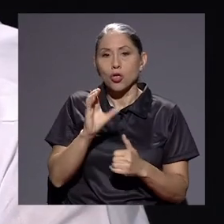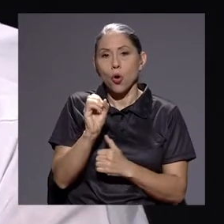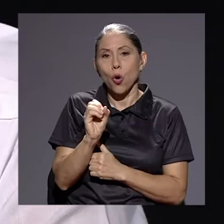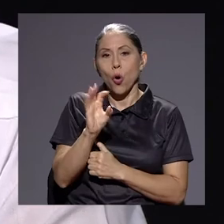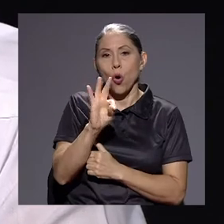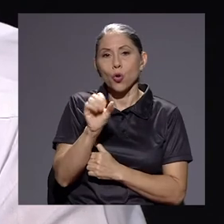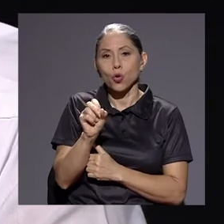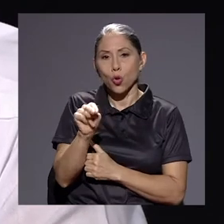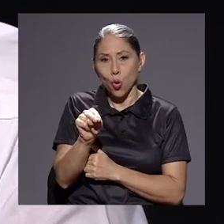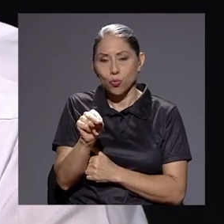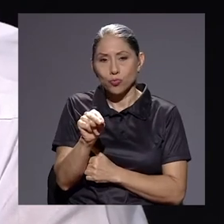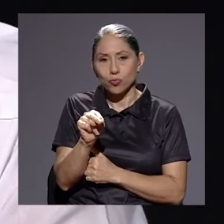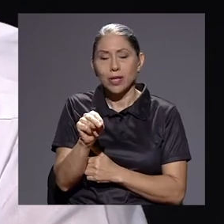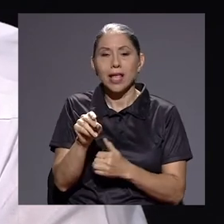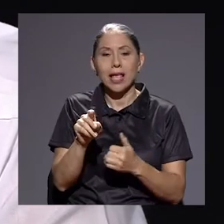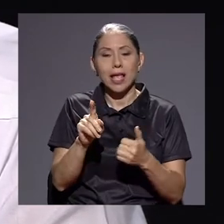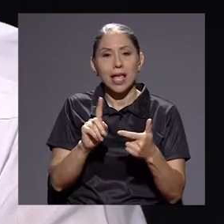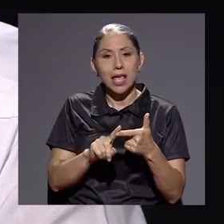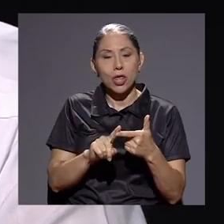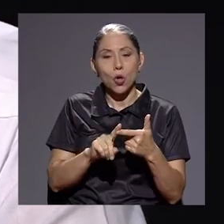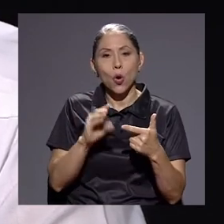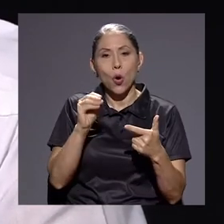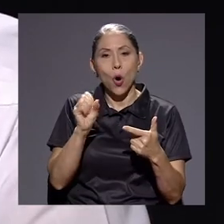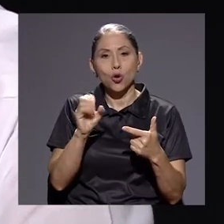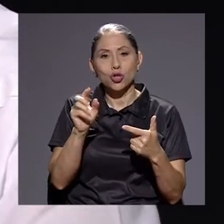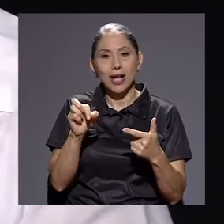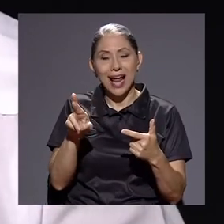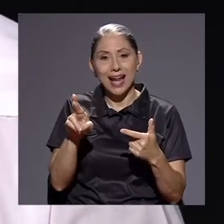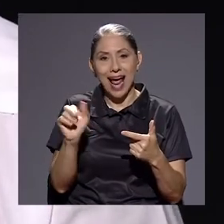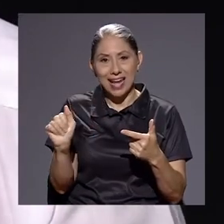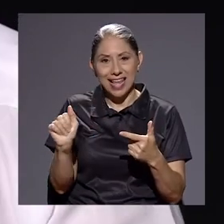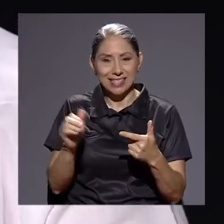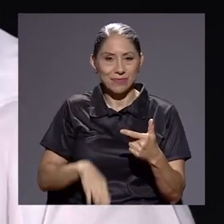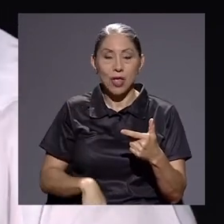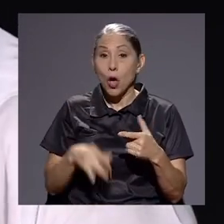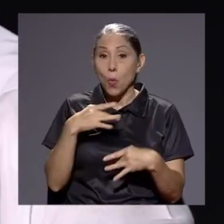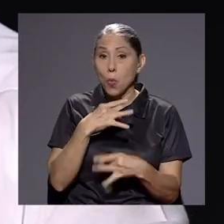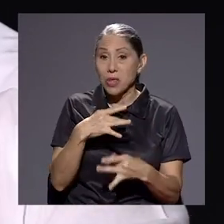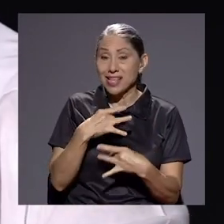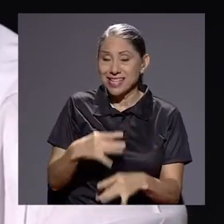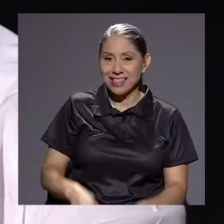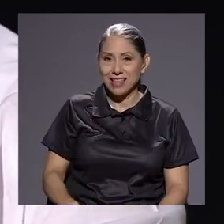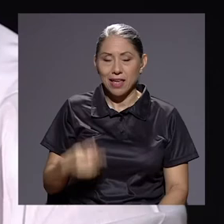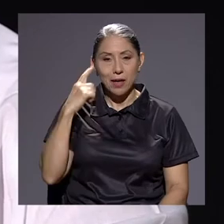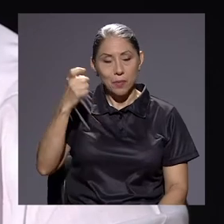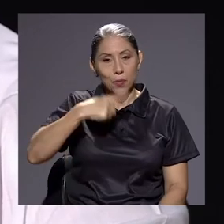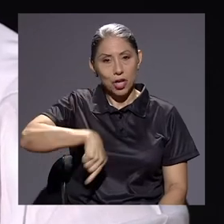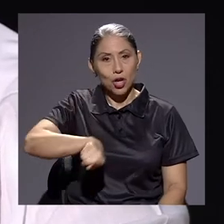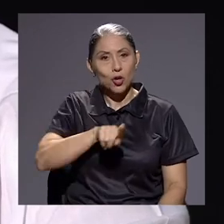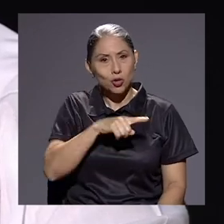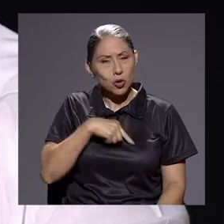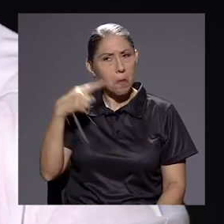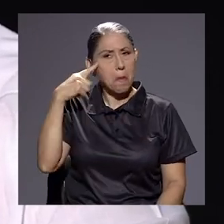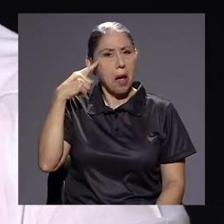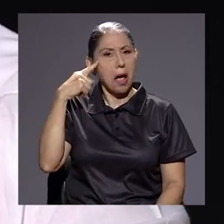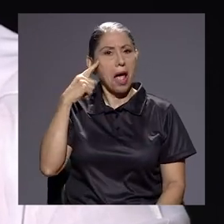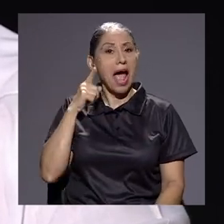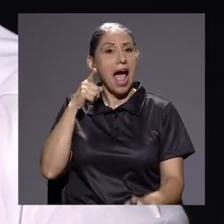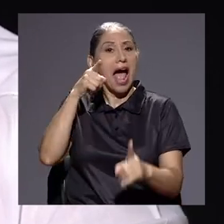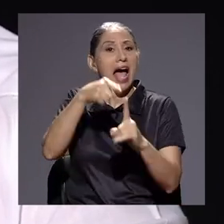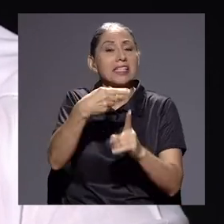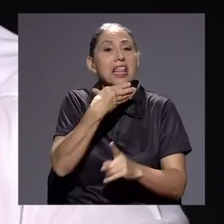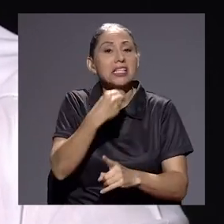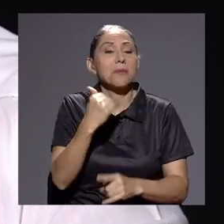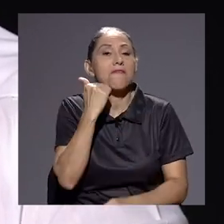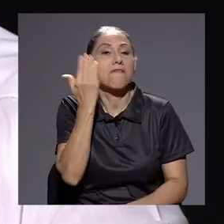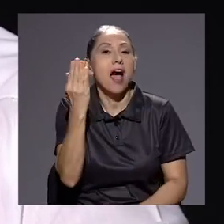don Otón y don Oscar Arias. Fue muy interesante, porque habíamos determinado que hasta diciembre le fue